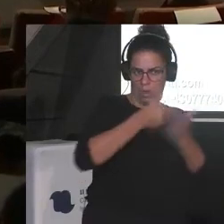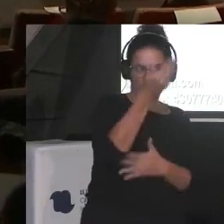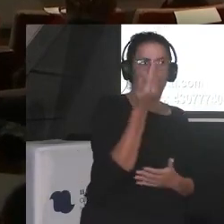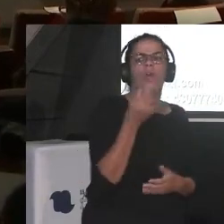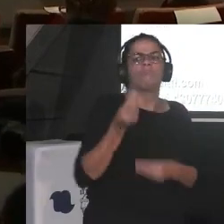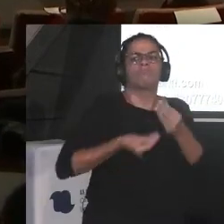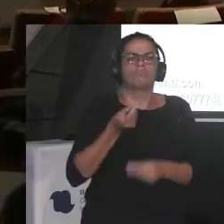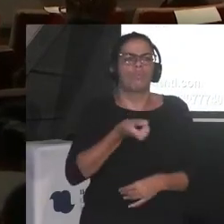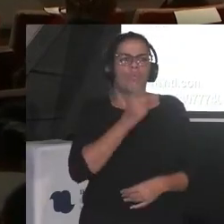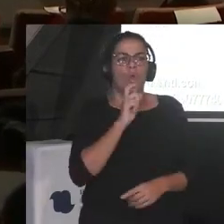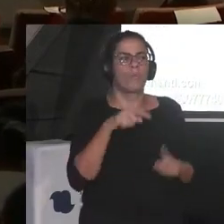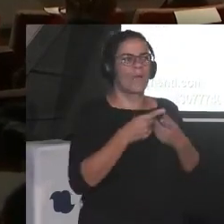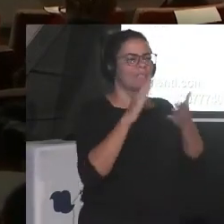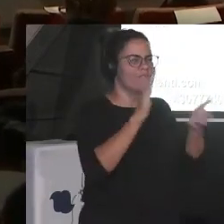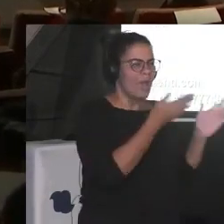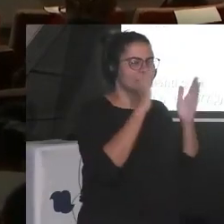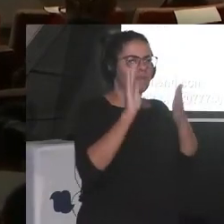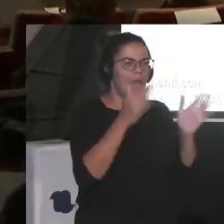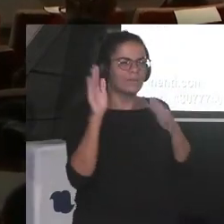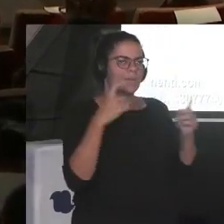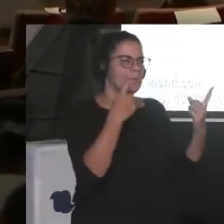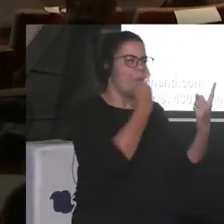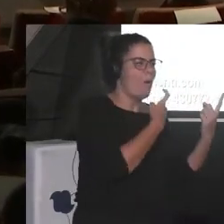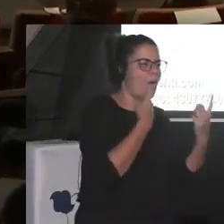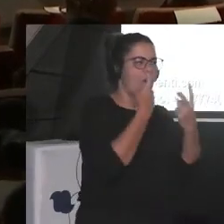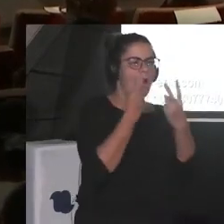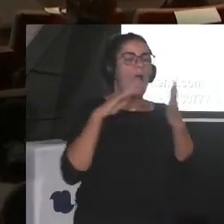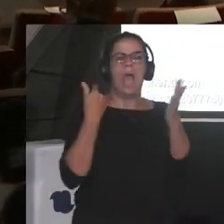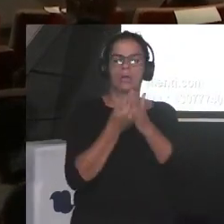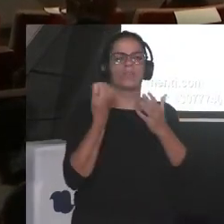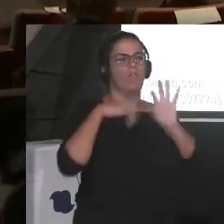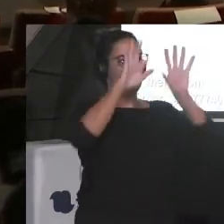suele dedicar a cada fase hasta darle forma final al texto?